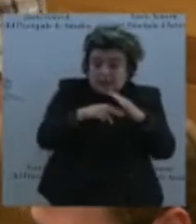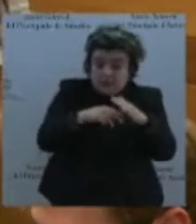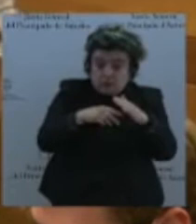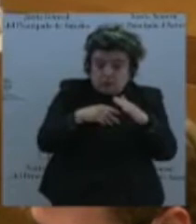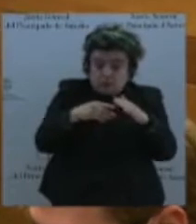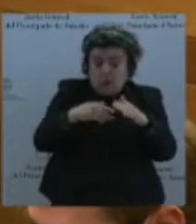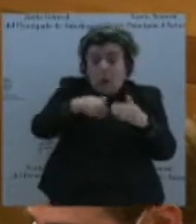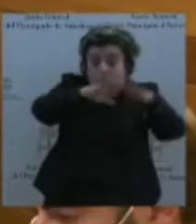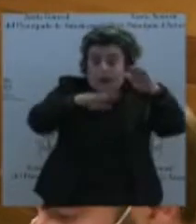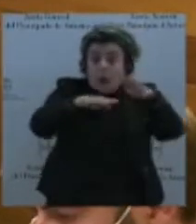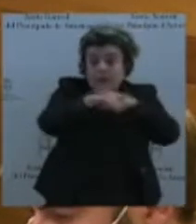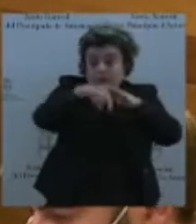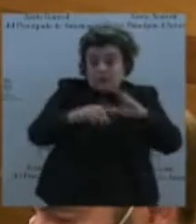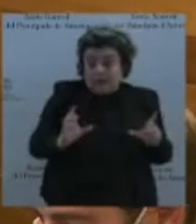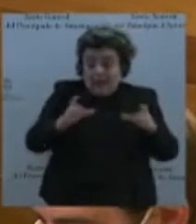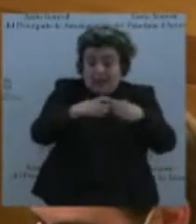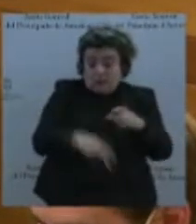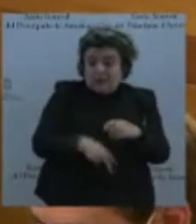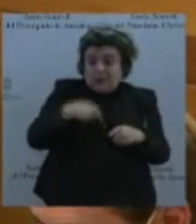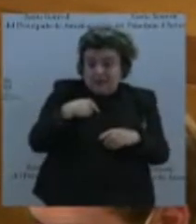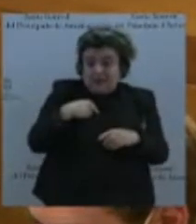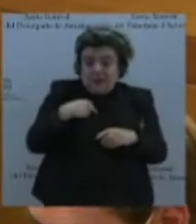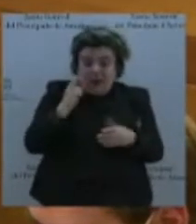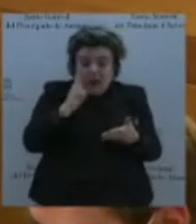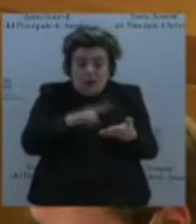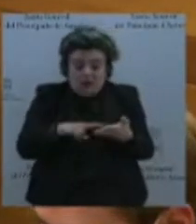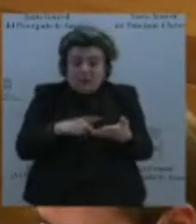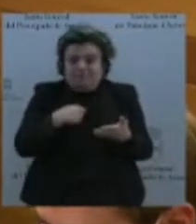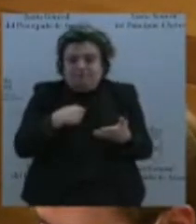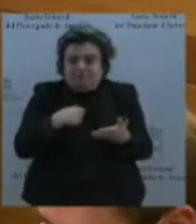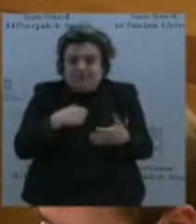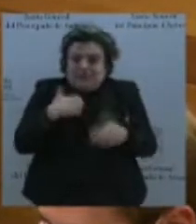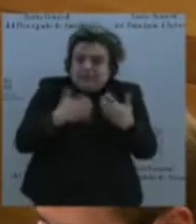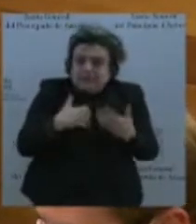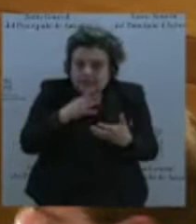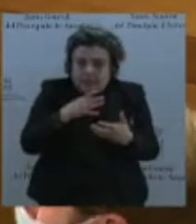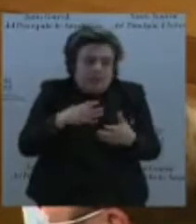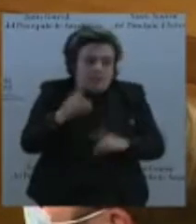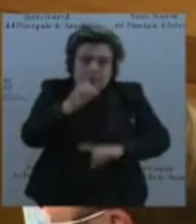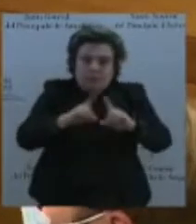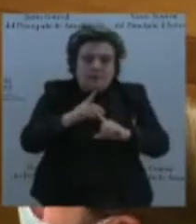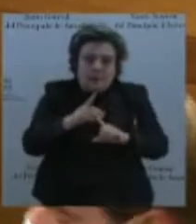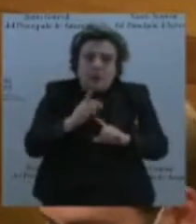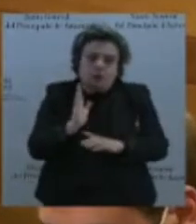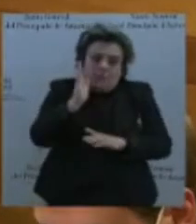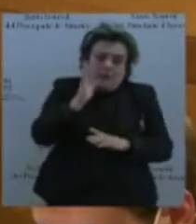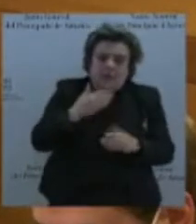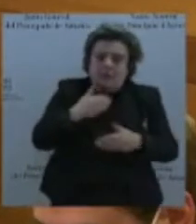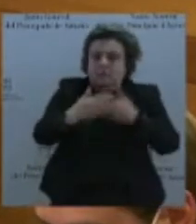desazón es que este problema amenaza con eternizarse, como el diario de sesiones de la anterior legislatura, la décima, transparenta,